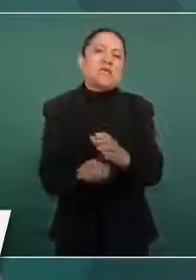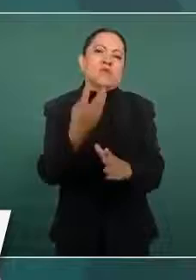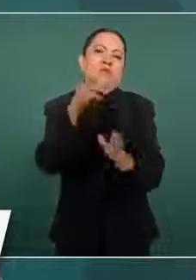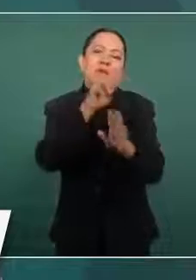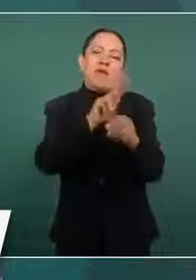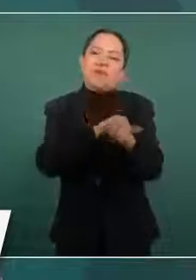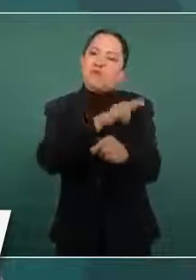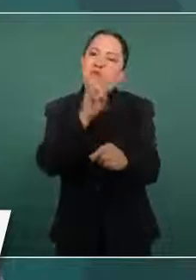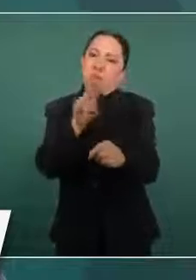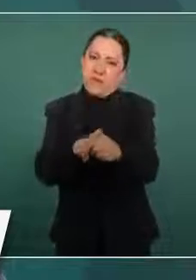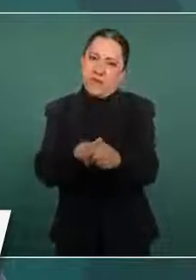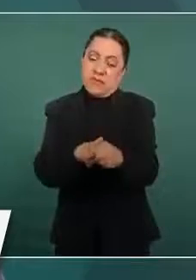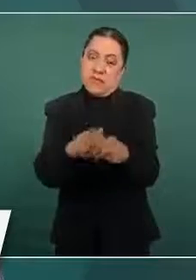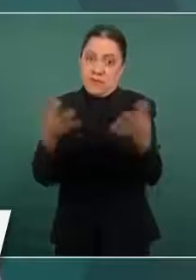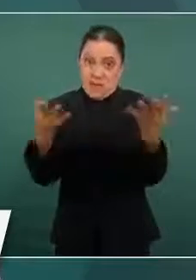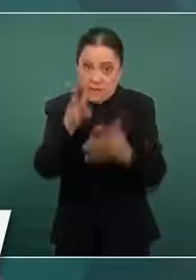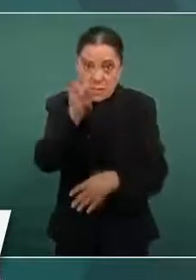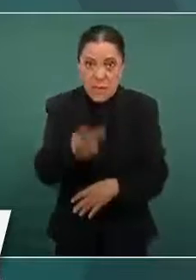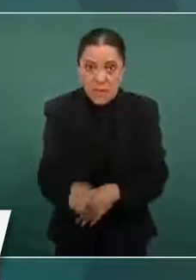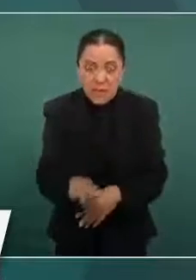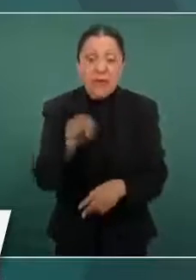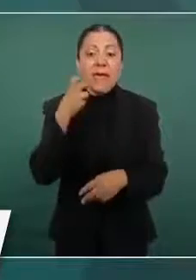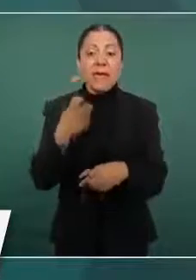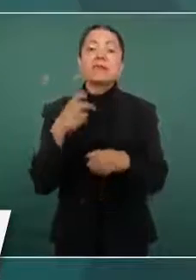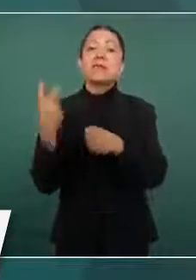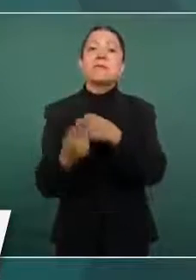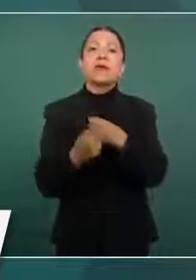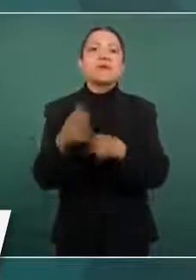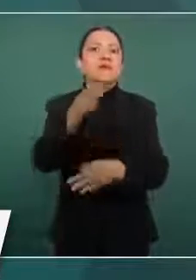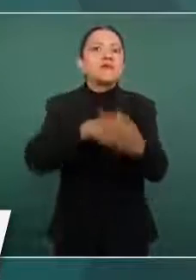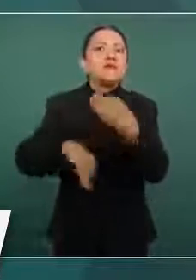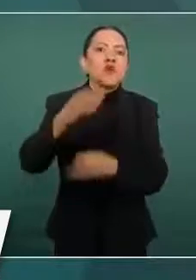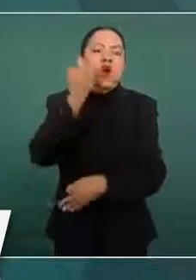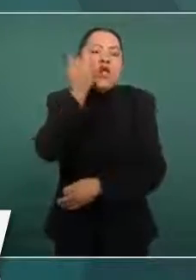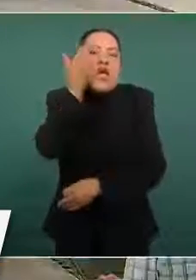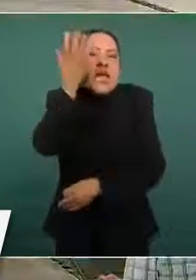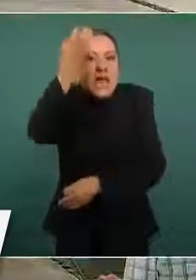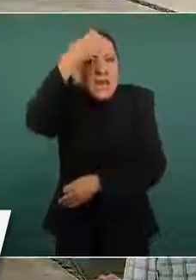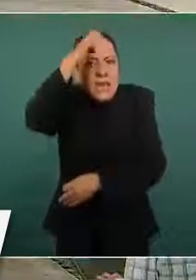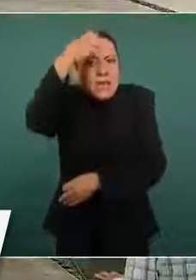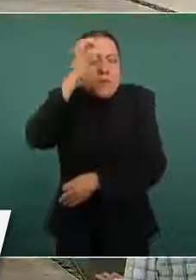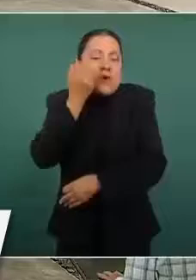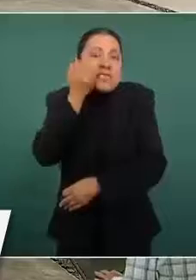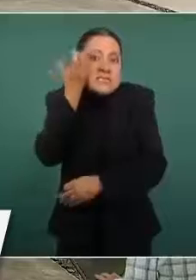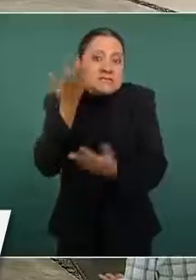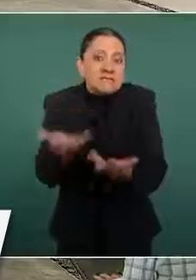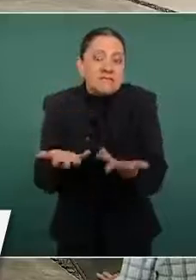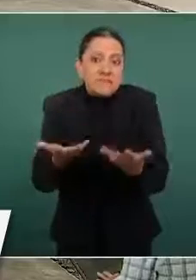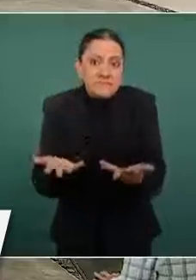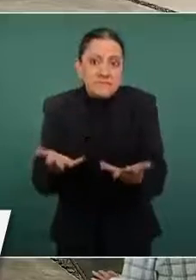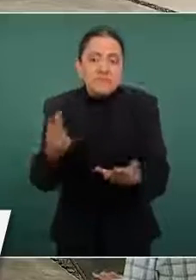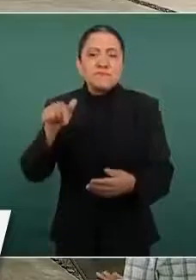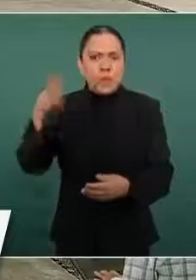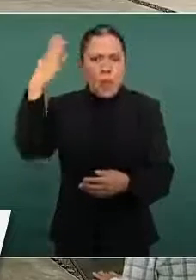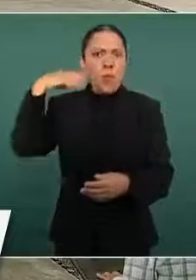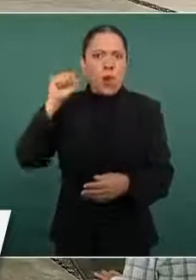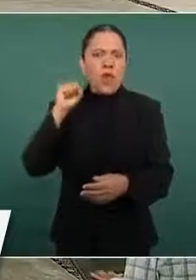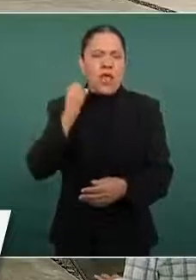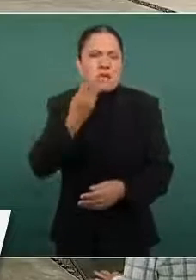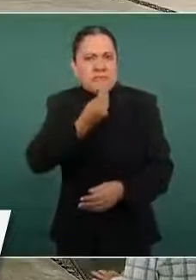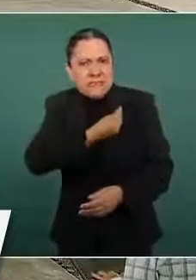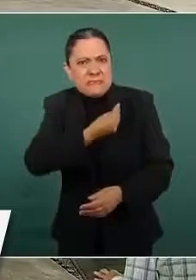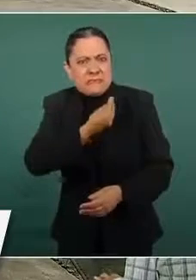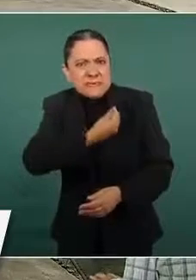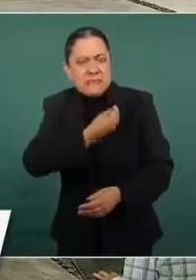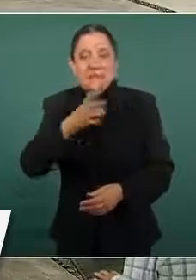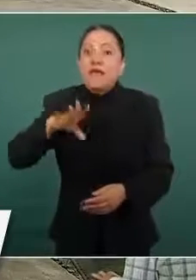hacer realidad el país que todos añoramos, Morelos resiste, se